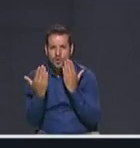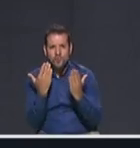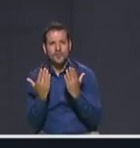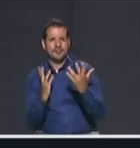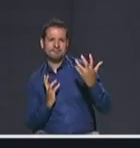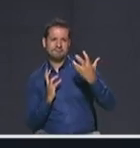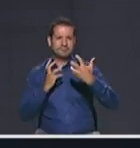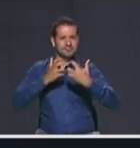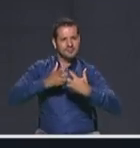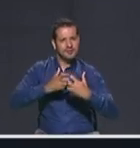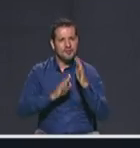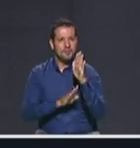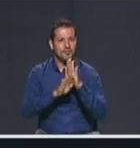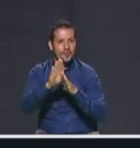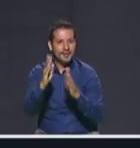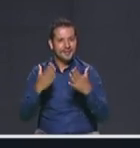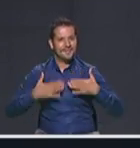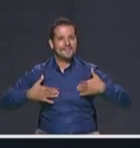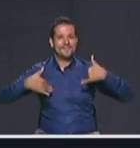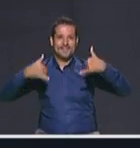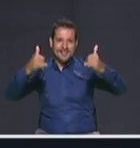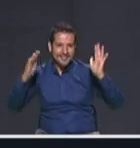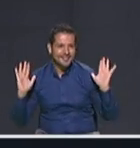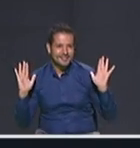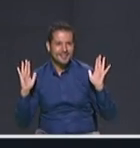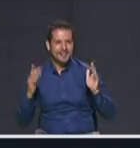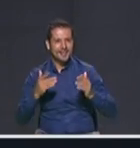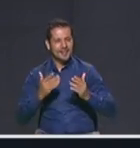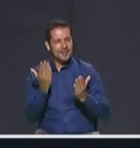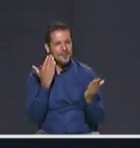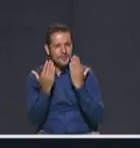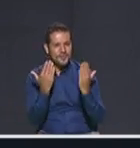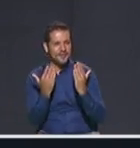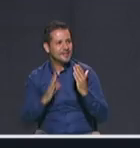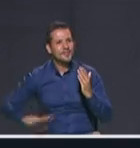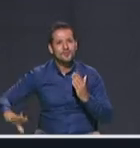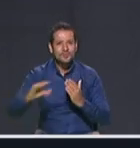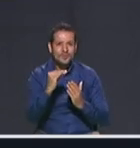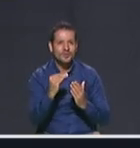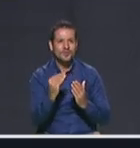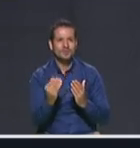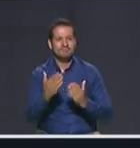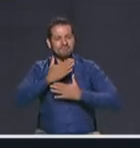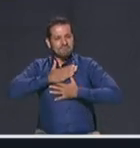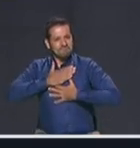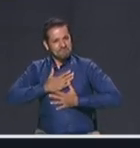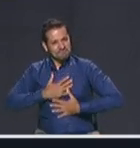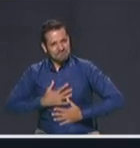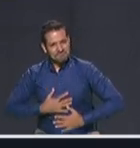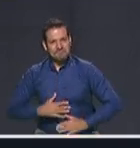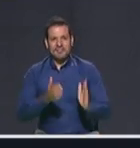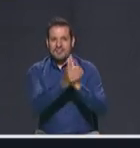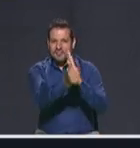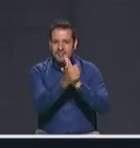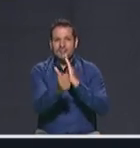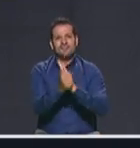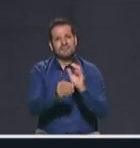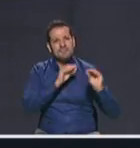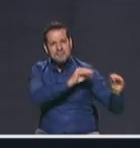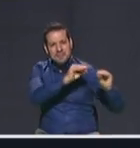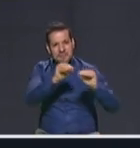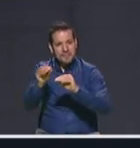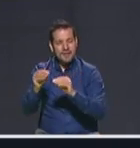felicidad. Confianza ganándonos el corazón de los ciudadanos. Progreso, formando el talento para que Medellín sea una ciudad de empresarios.